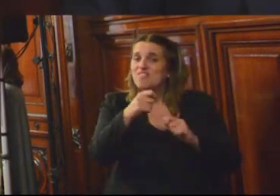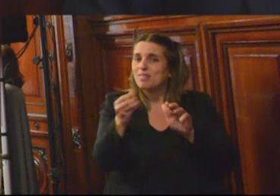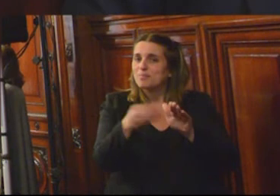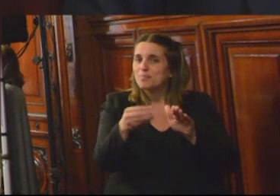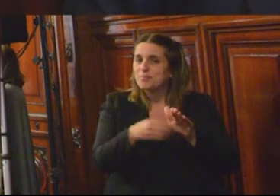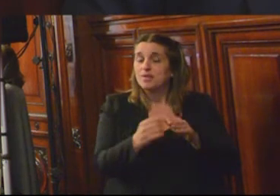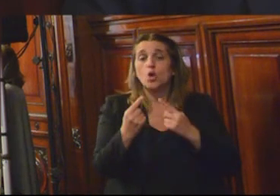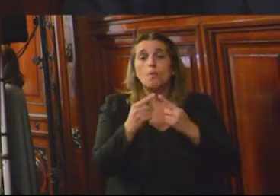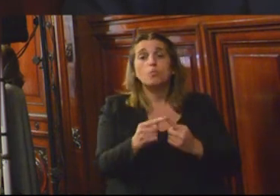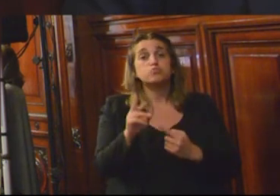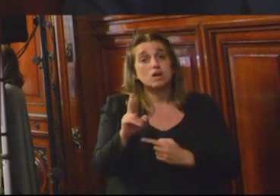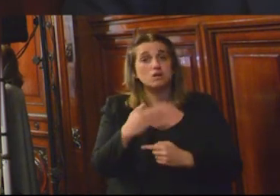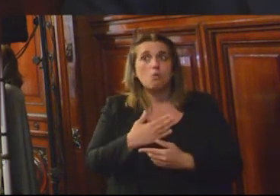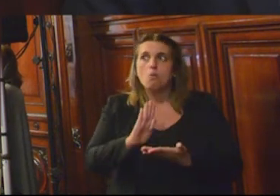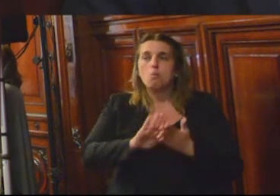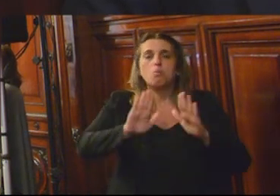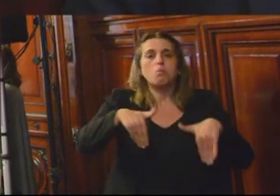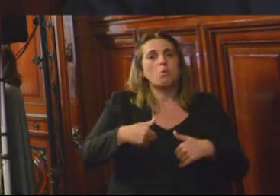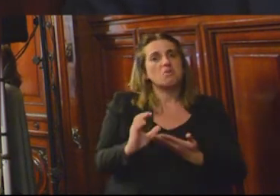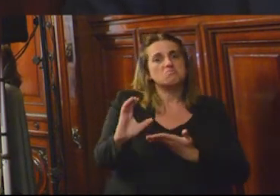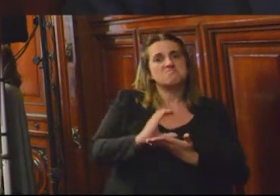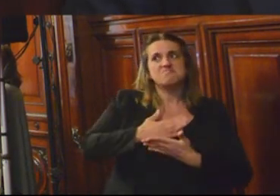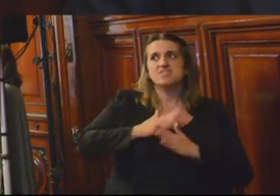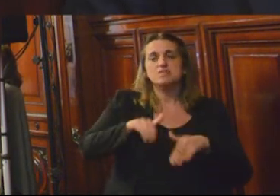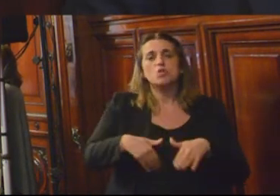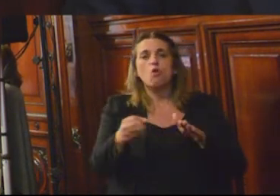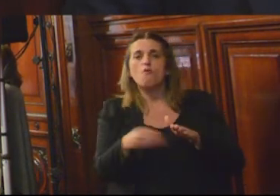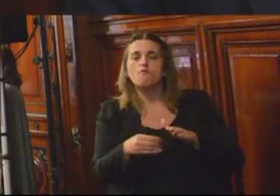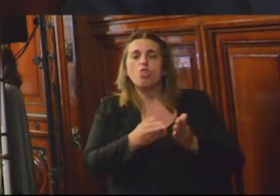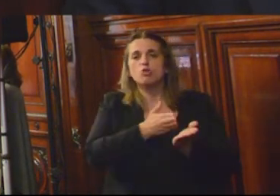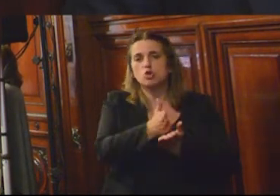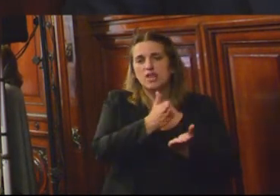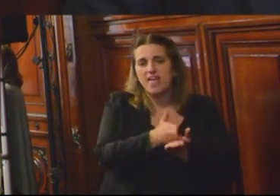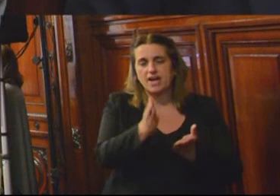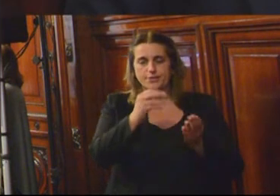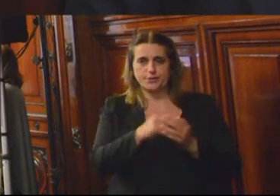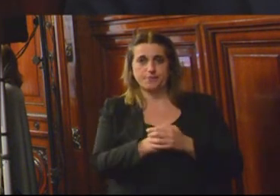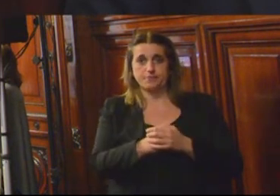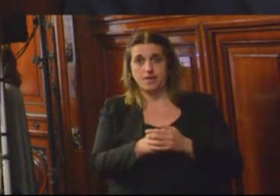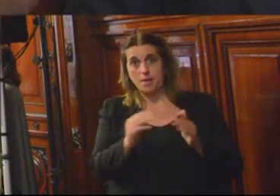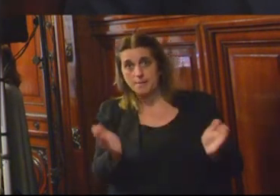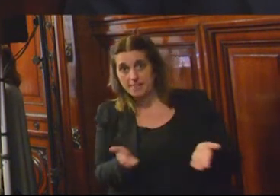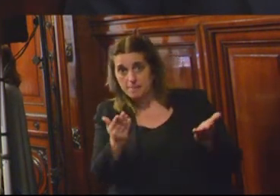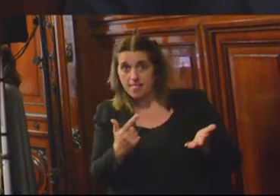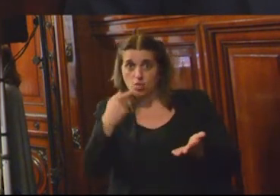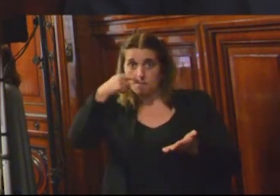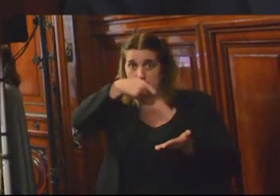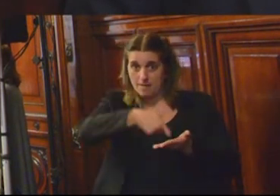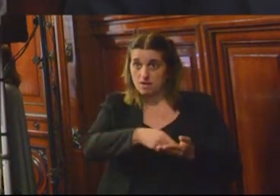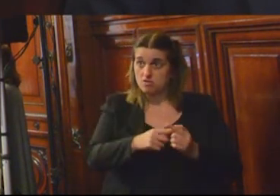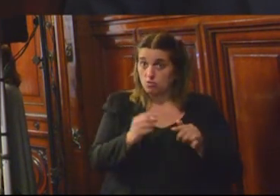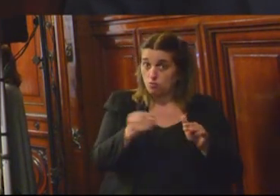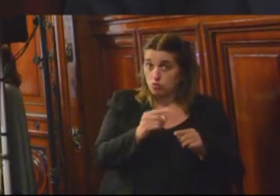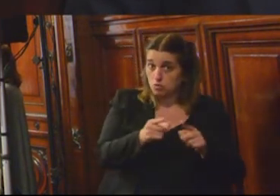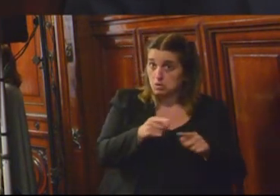Riel se financia a sí mismo prácticamente. O hay un fondo solidario donde cada emprendimiento paga un fondo que es manejado por ellos